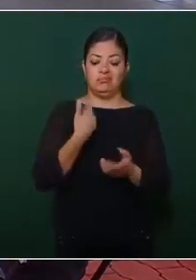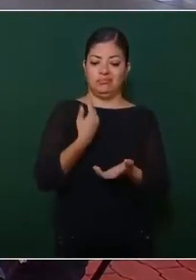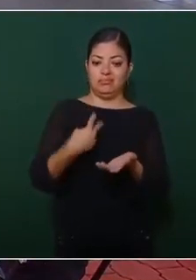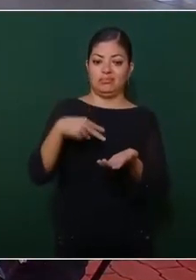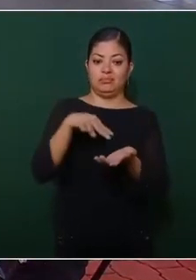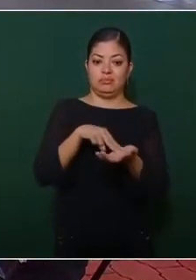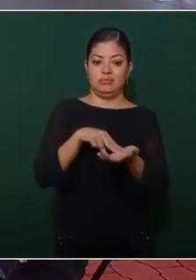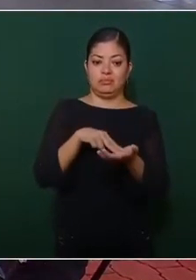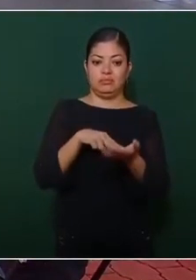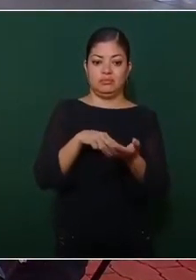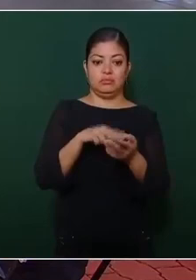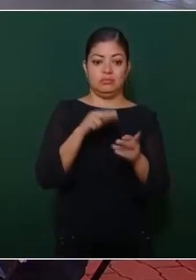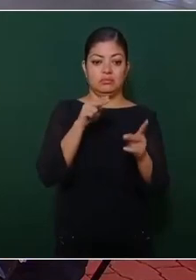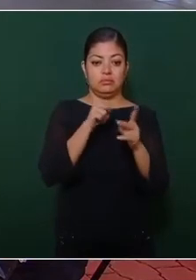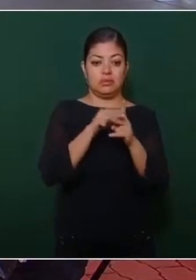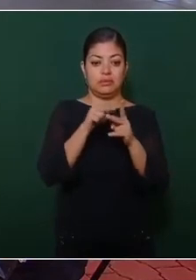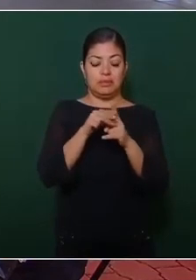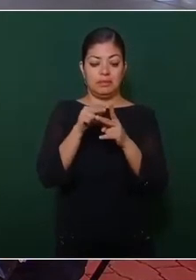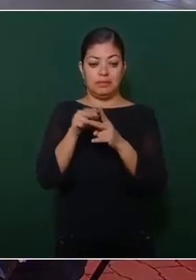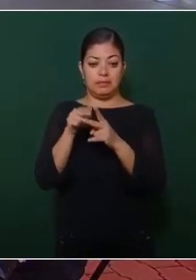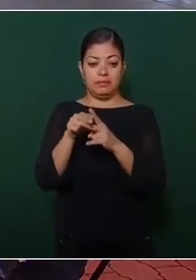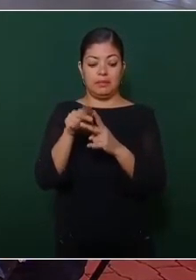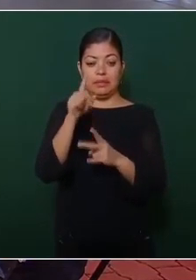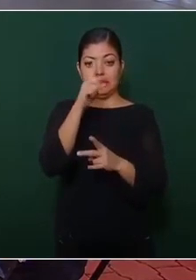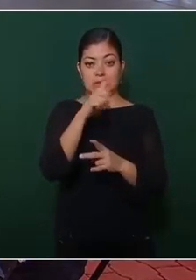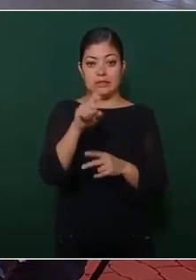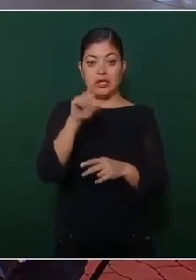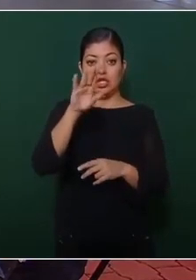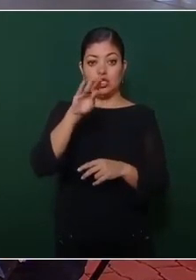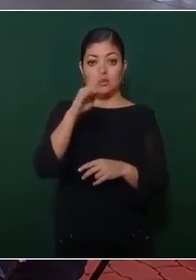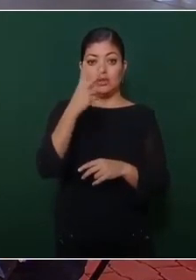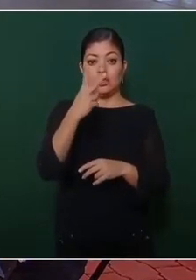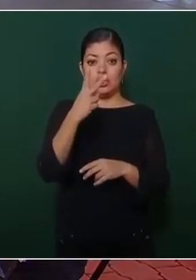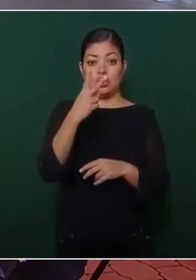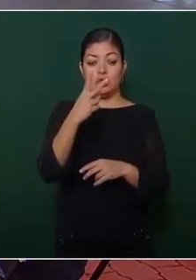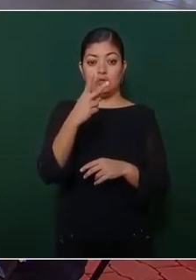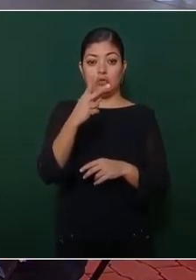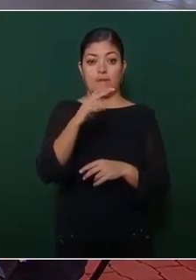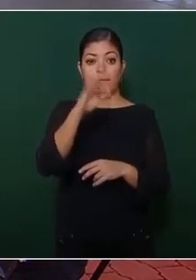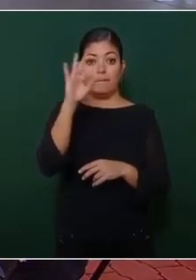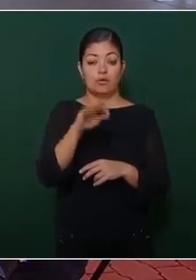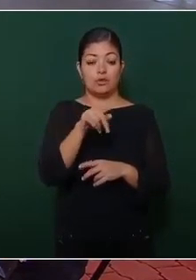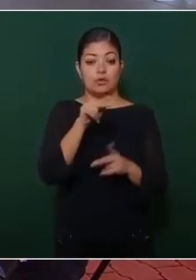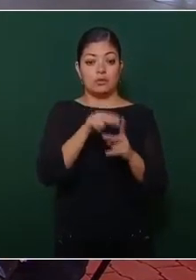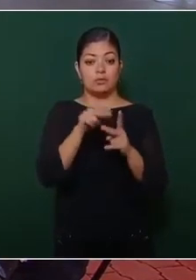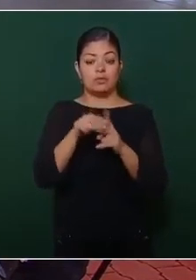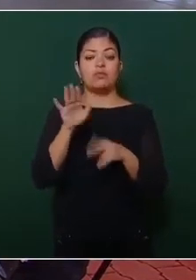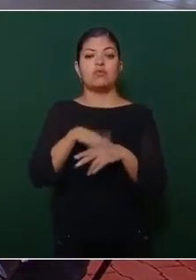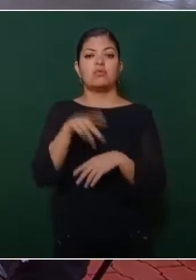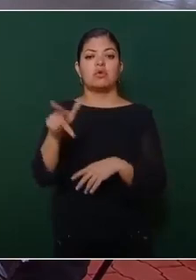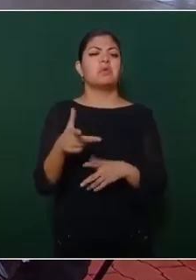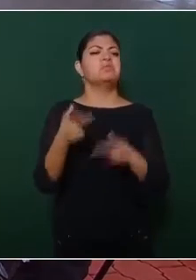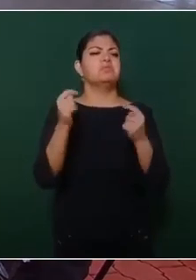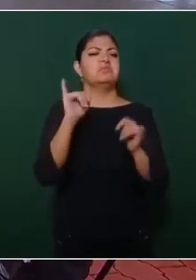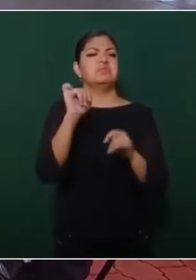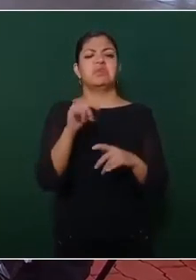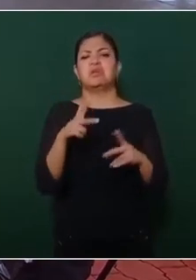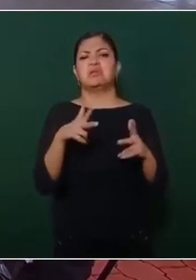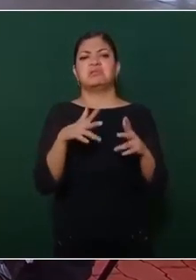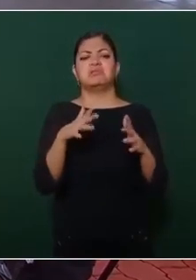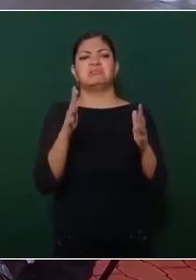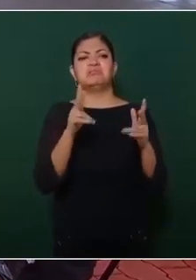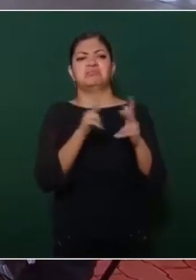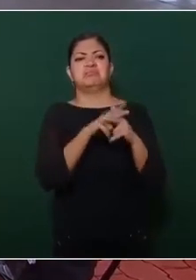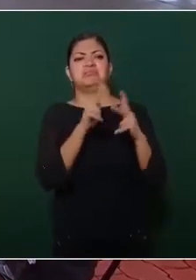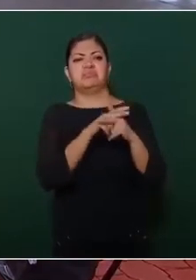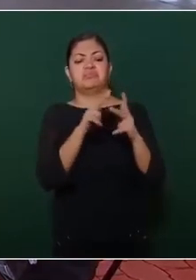Aumentó homicidios 192 por ciento, porque este fue el que declaró la guerra para